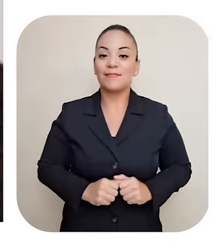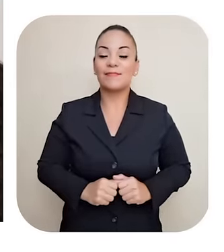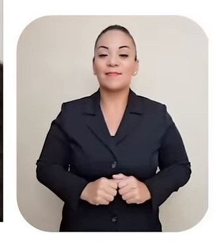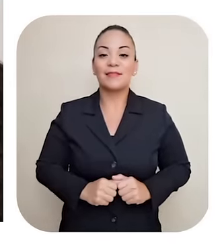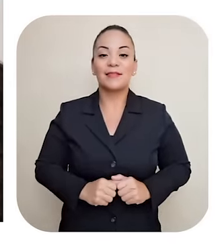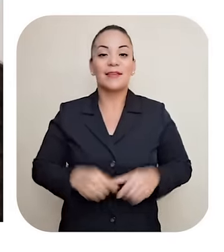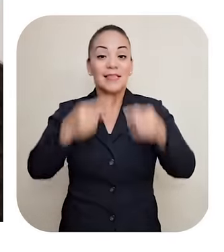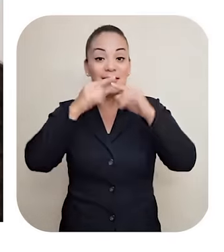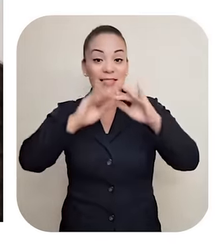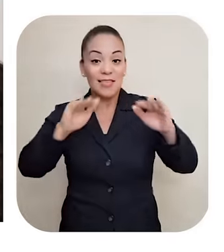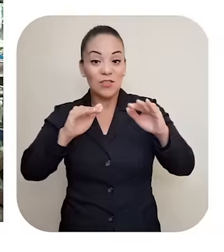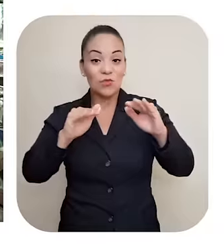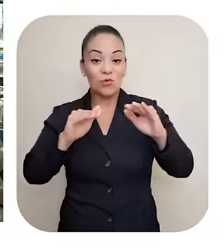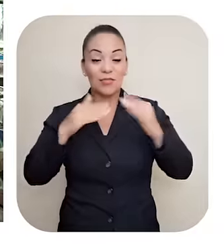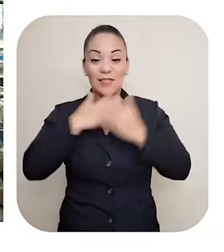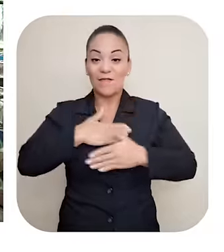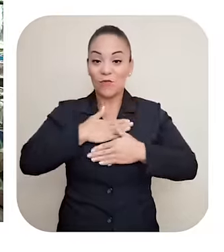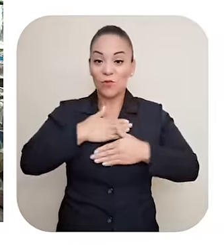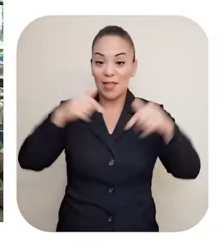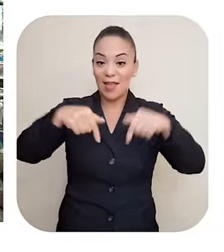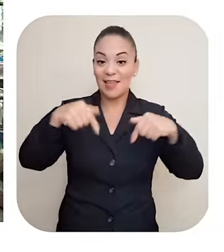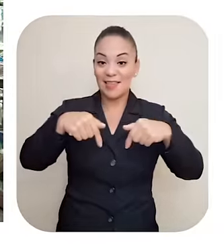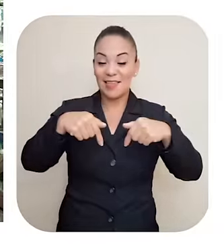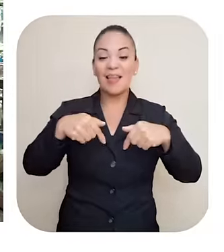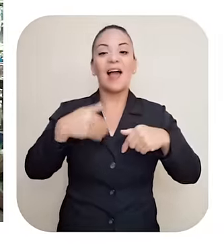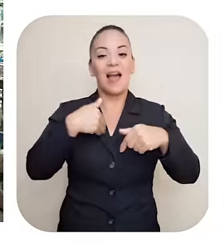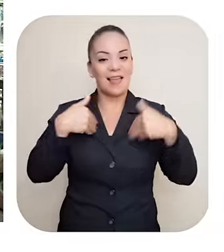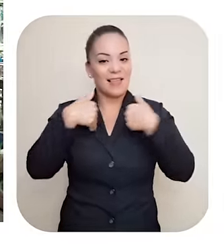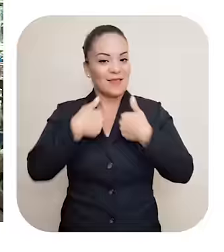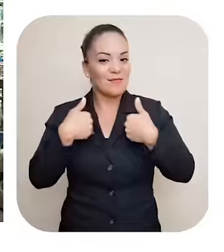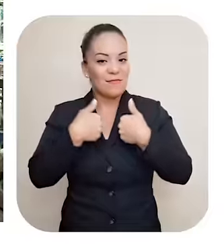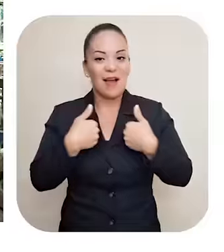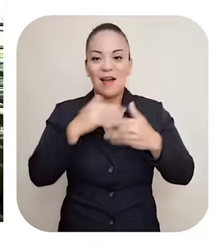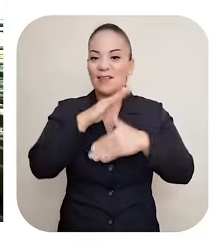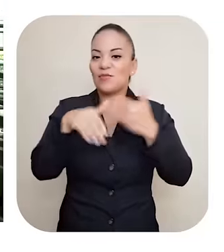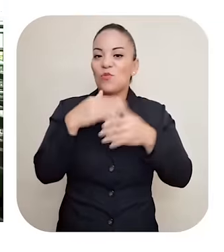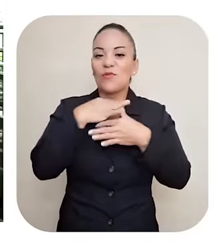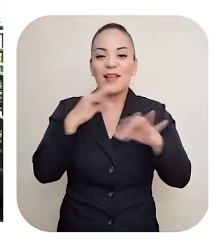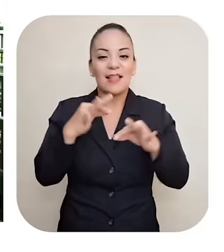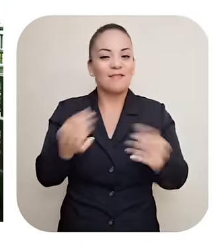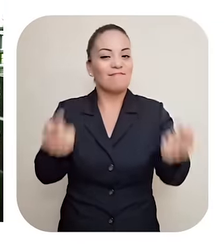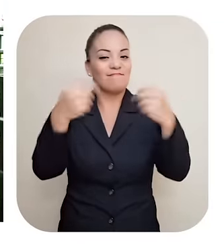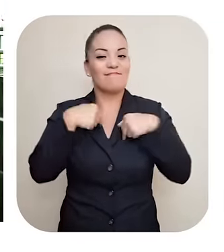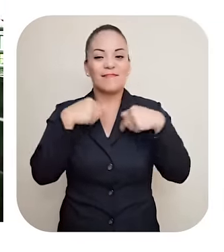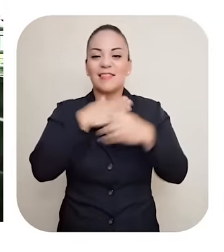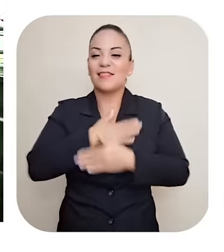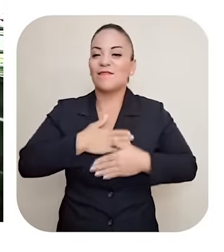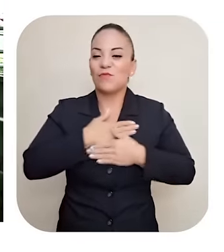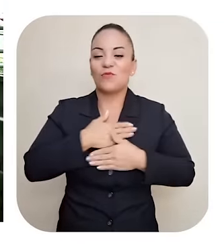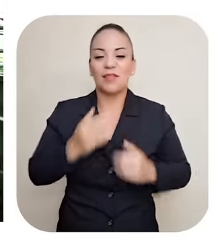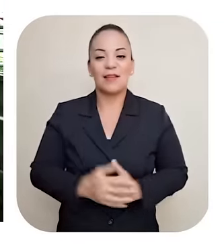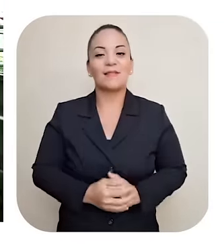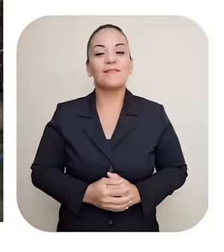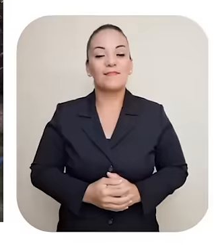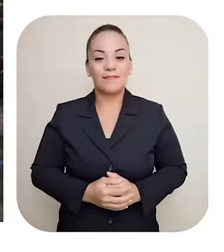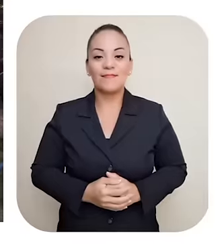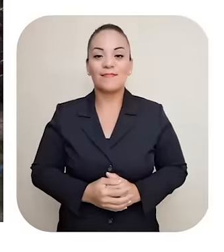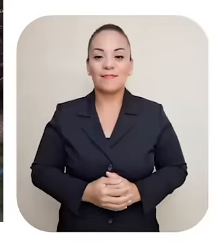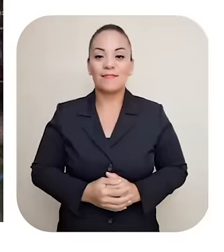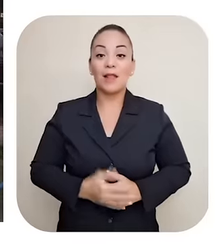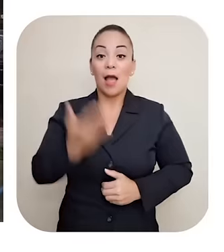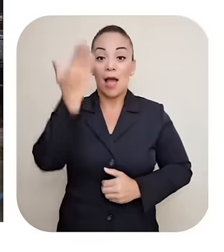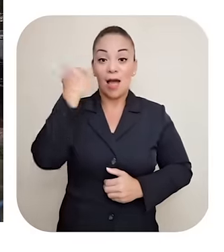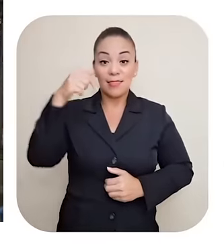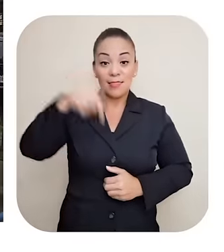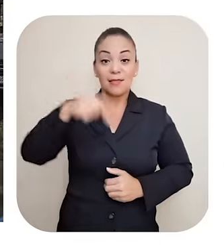El zoológico, hay animalitos Tienen de todo gratis para que ellos disfruten Aquí, este Todos estos eran algunos lugares donde se vendía droga Y donde